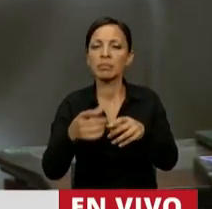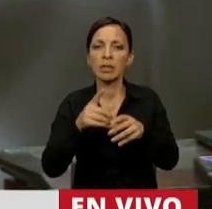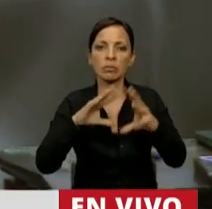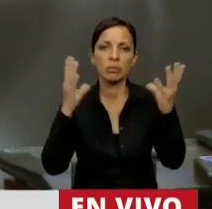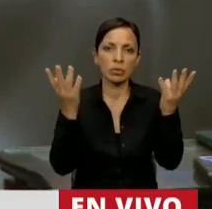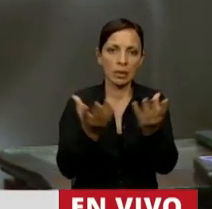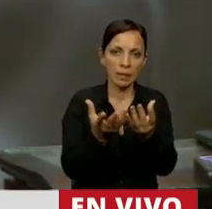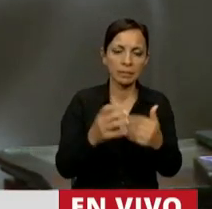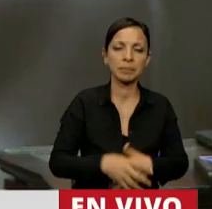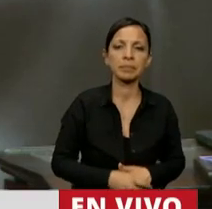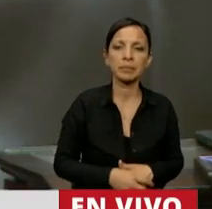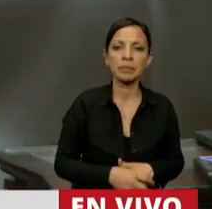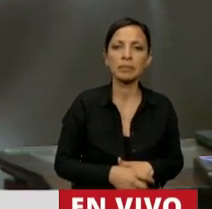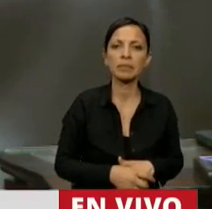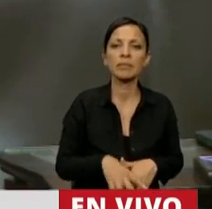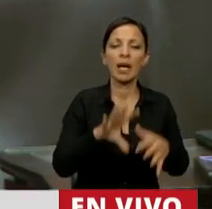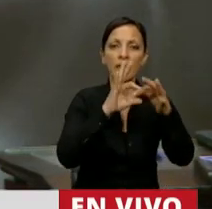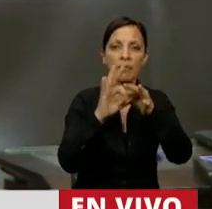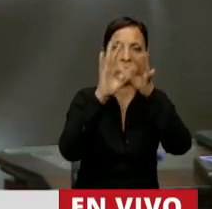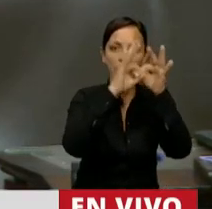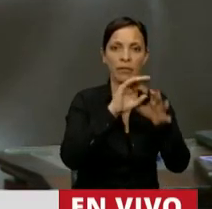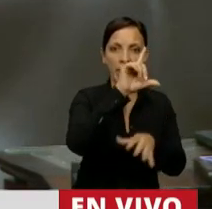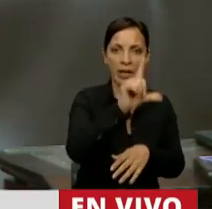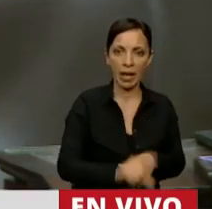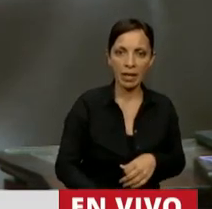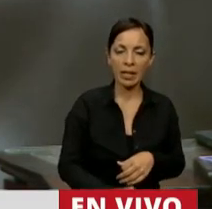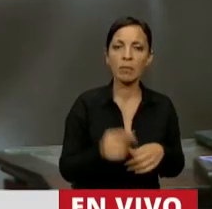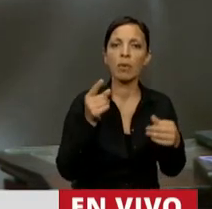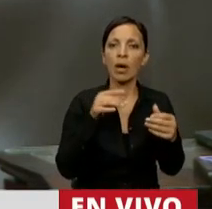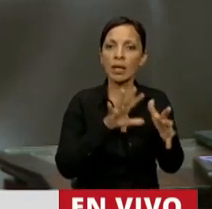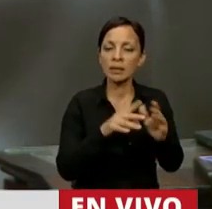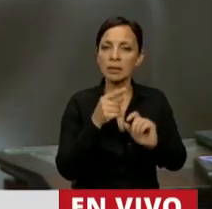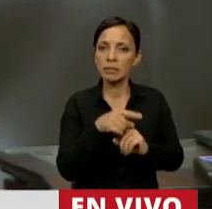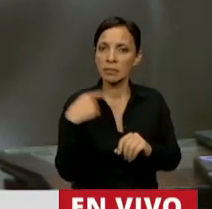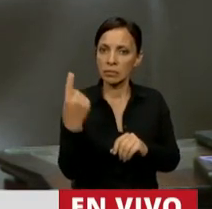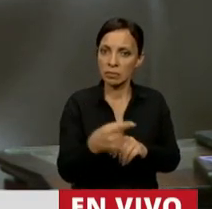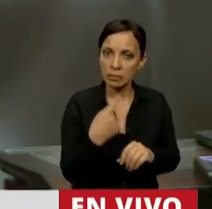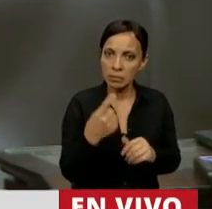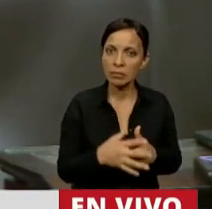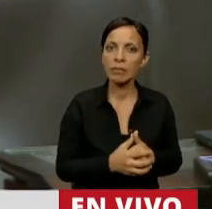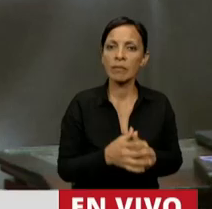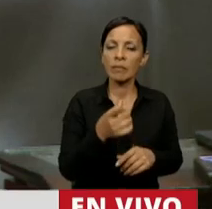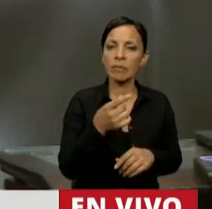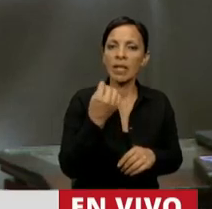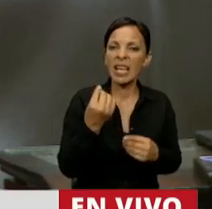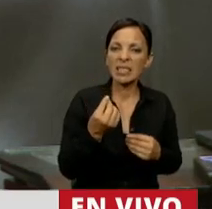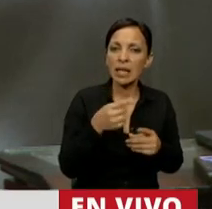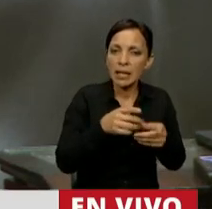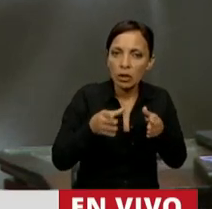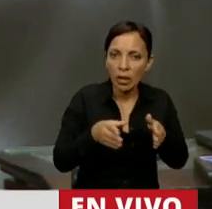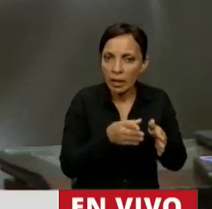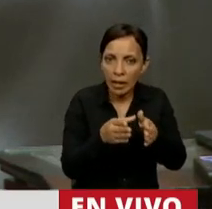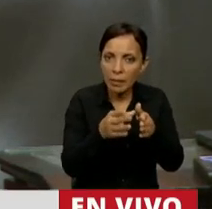global. El federalismo fiscal, este federalismo de concertación nuestro, es el hilo que tiene que